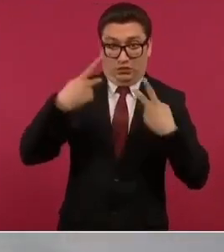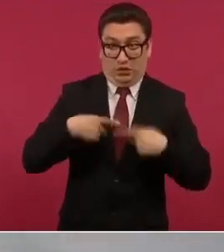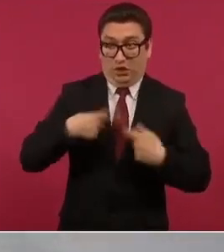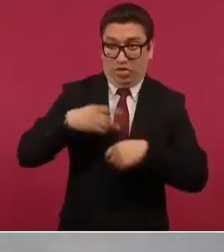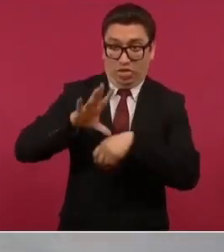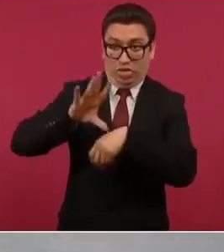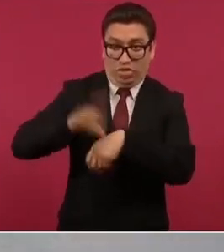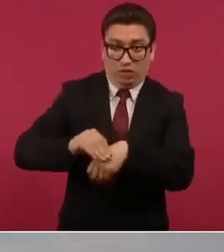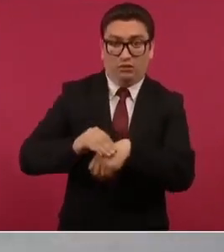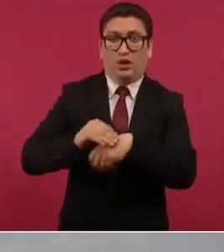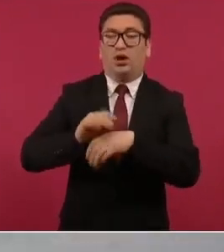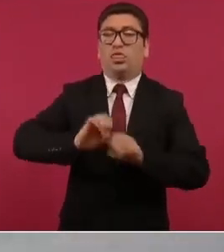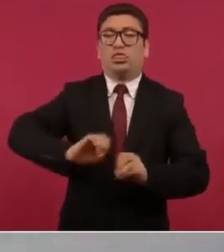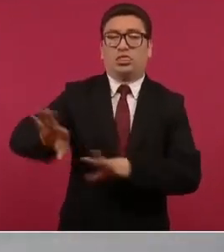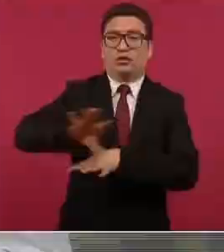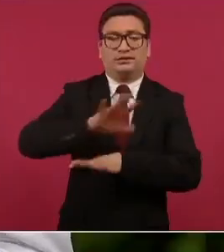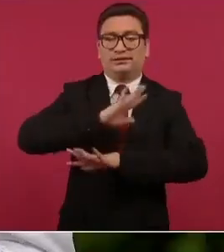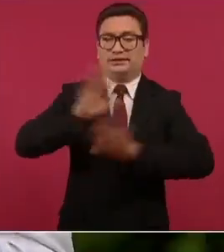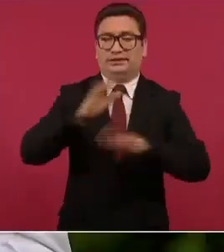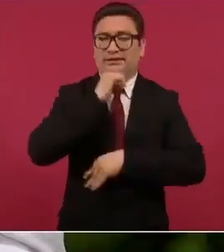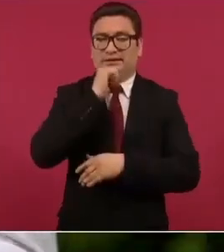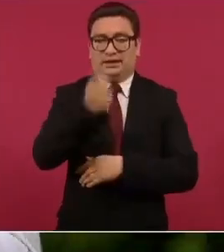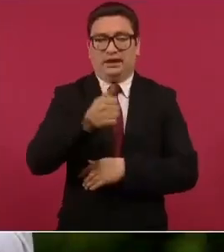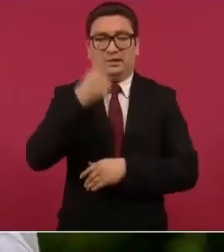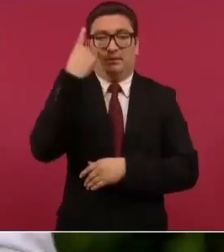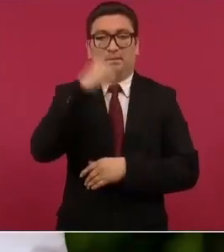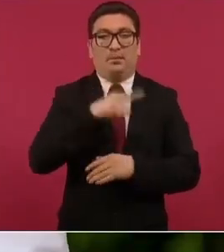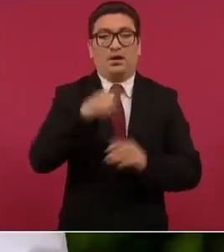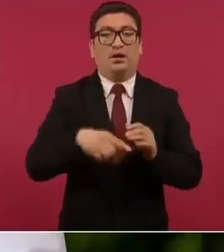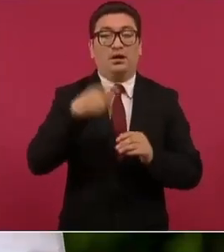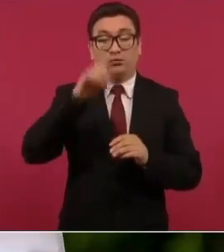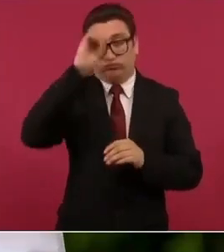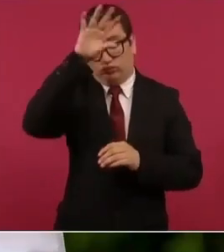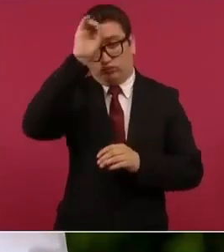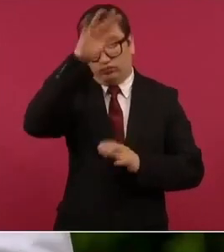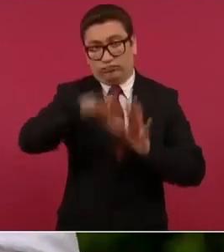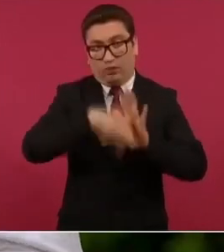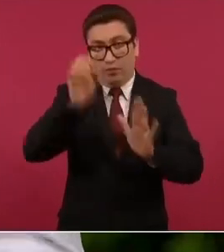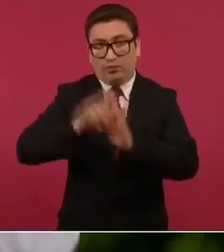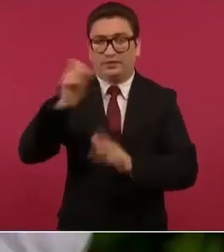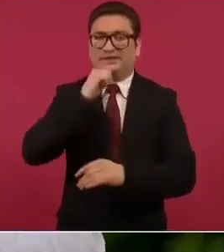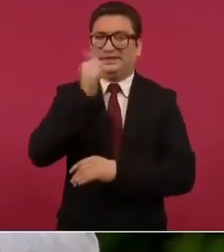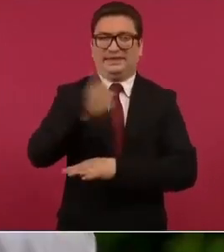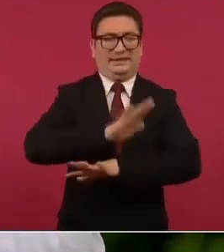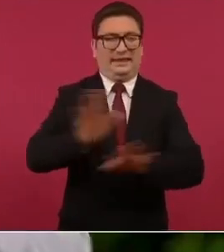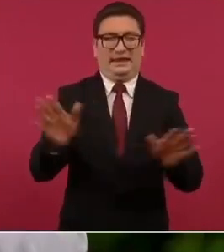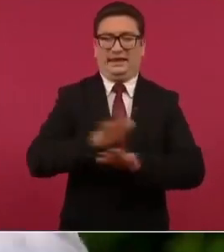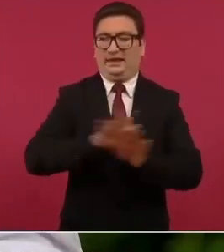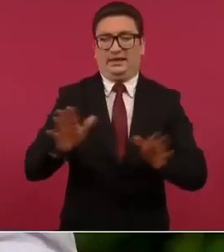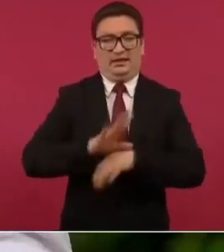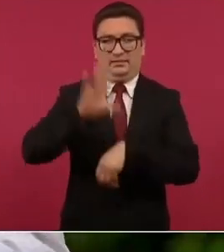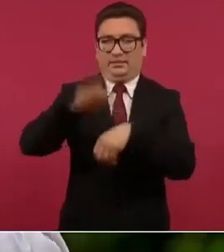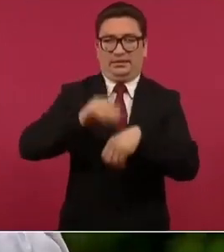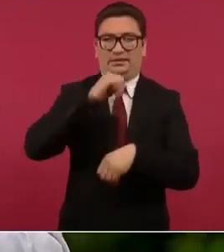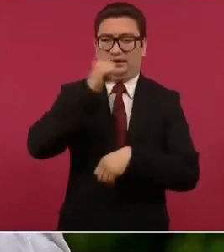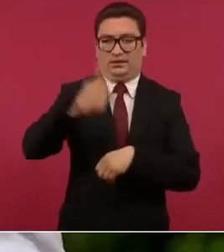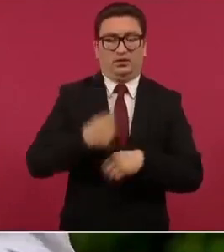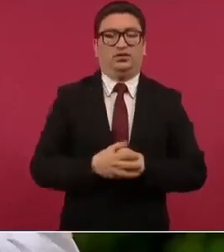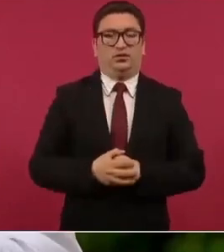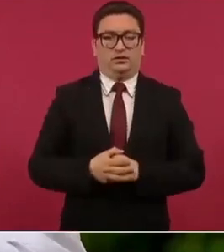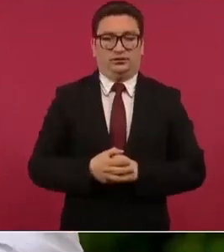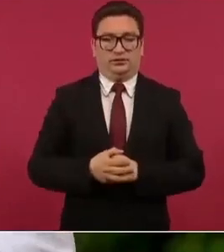otorgado ninguna concesión para la extracción minera no se ha autorizado la